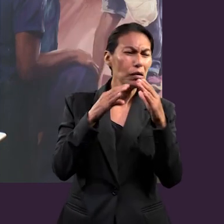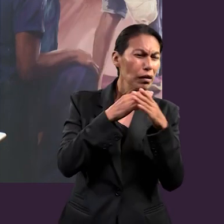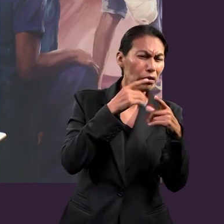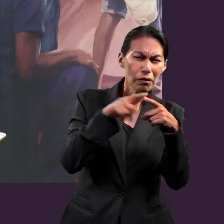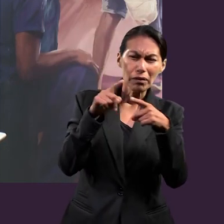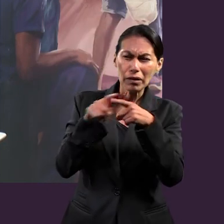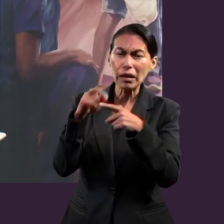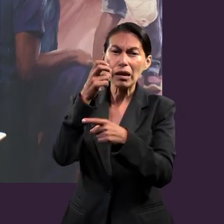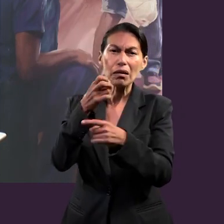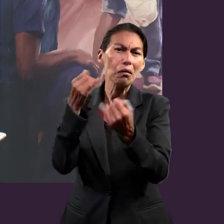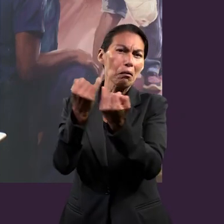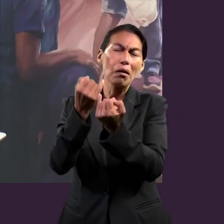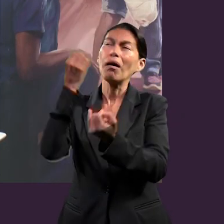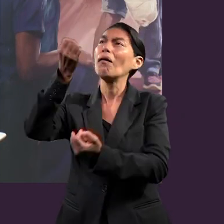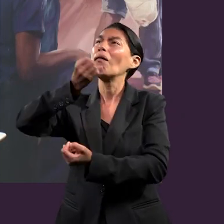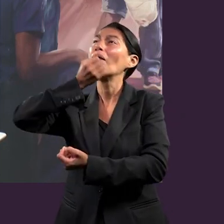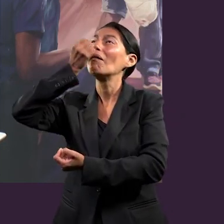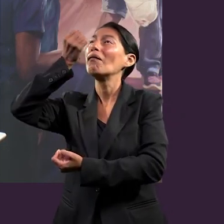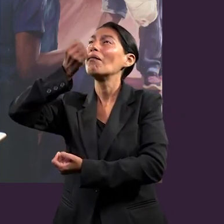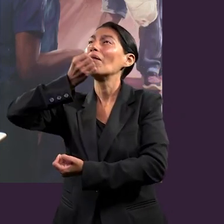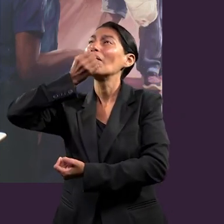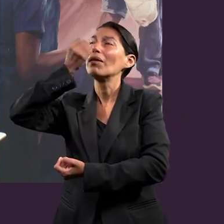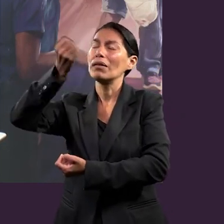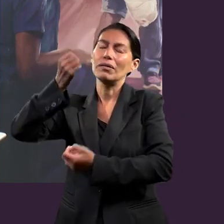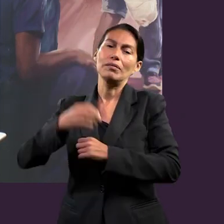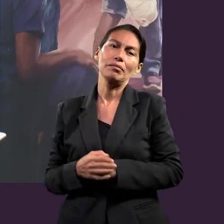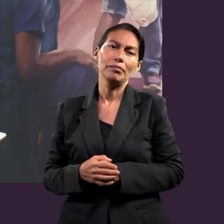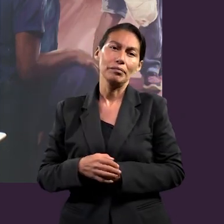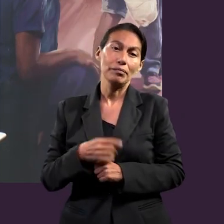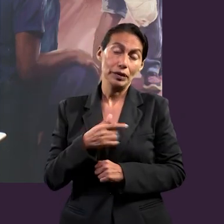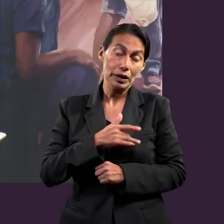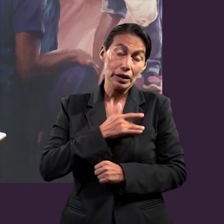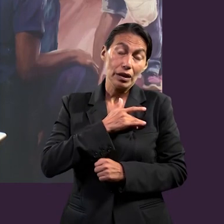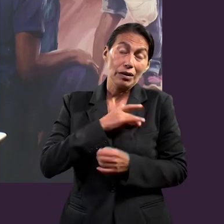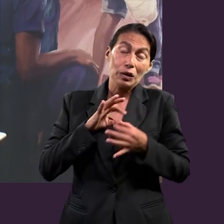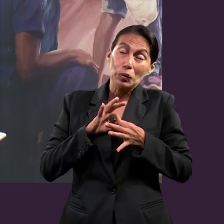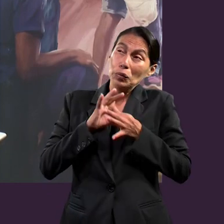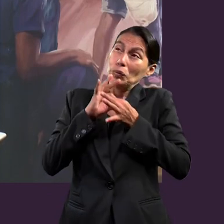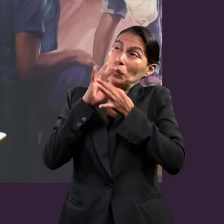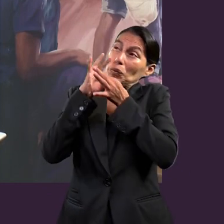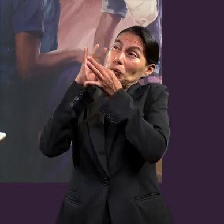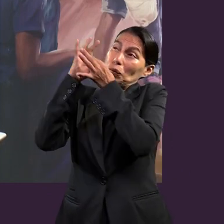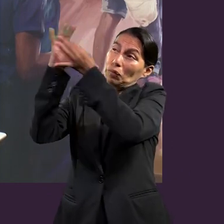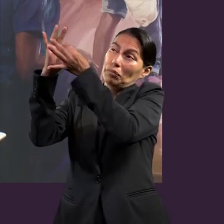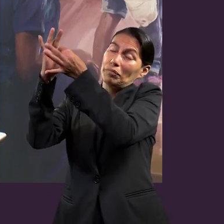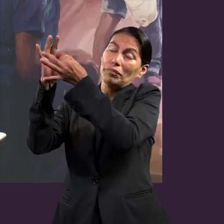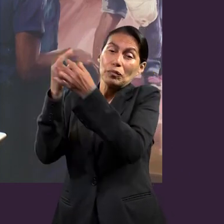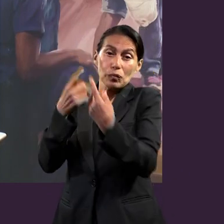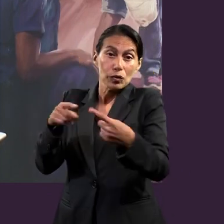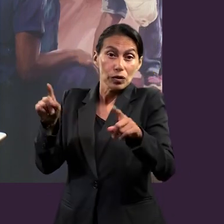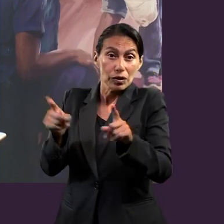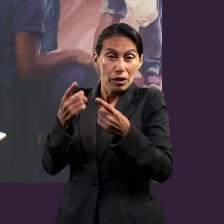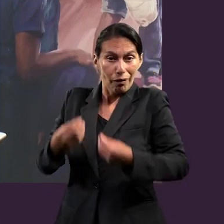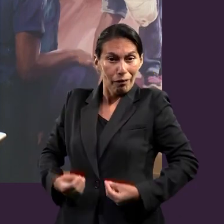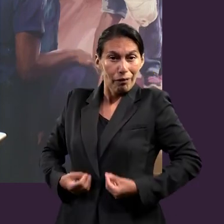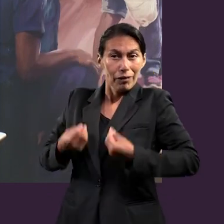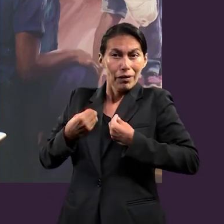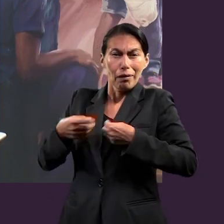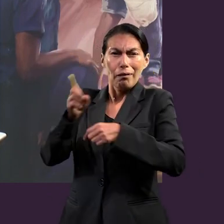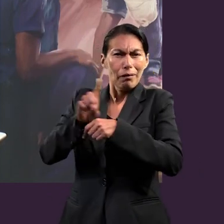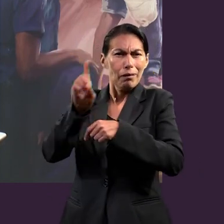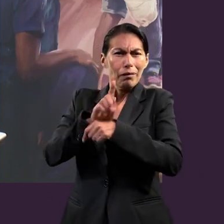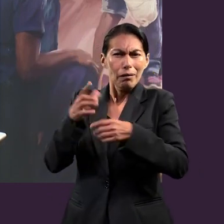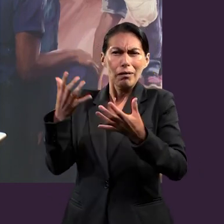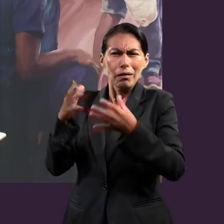también es una manera de orar a Dios, entonces yo siento que está tan vinculada con nuestra vida que pues podemos